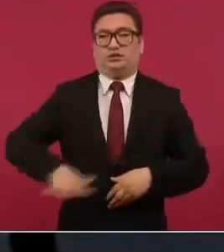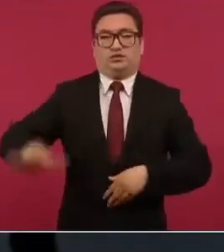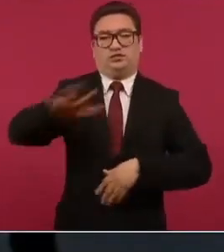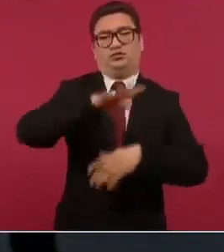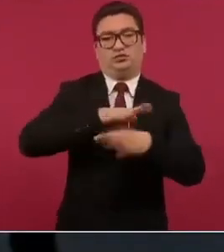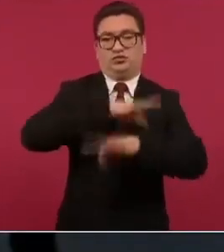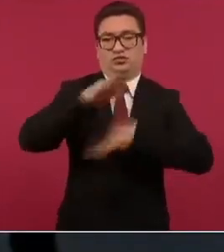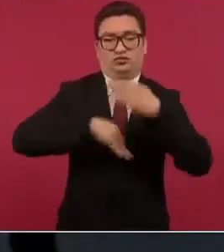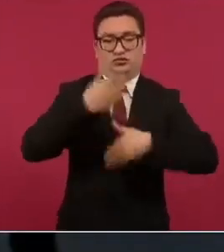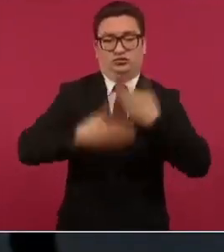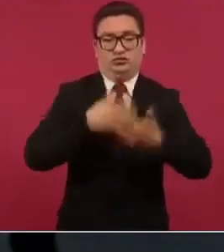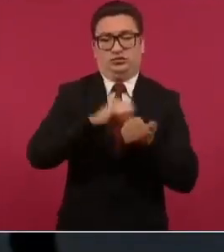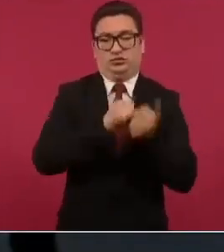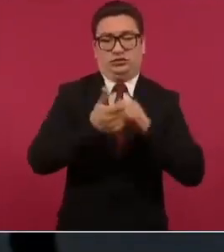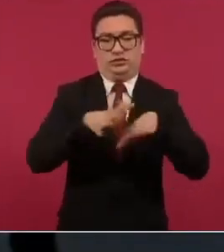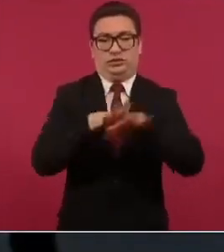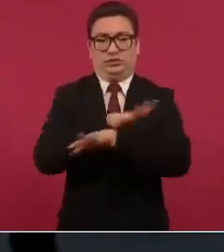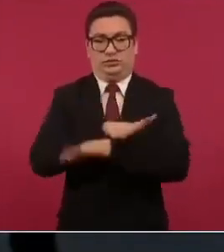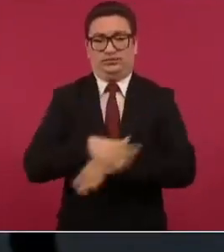transformación